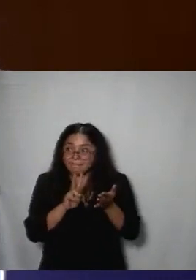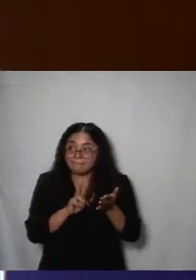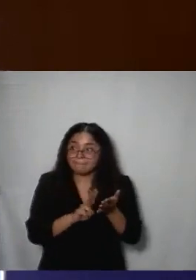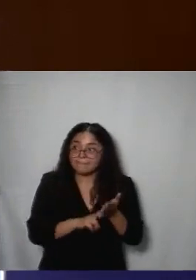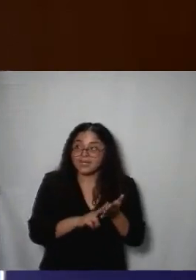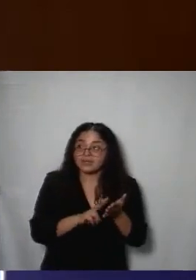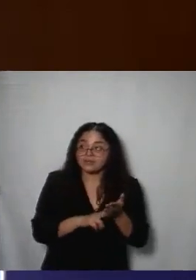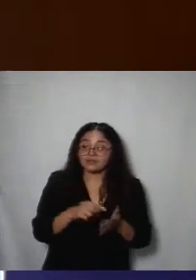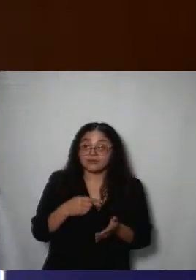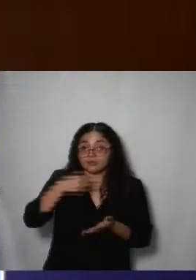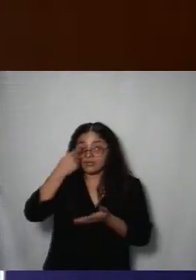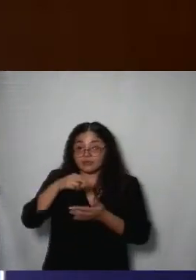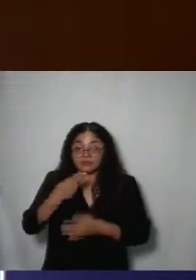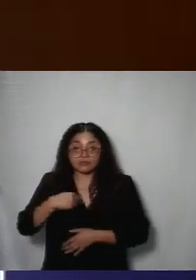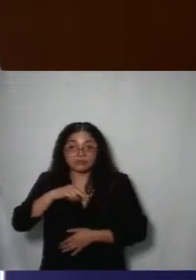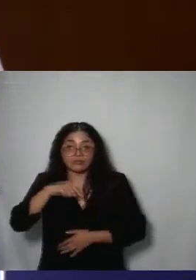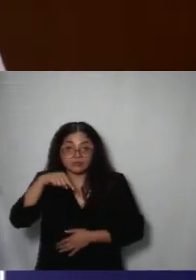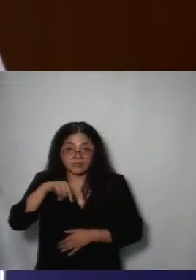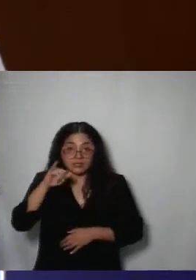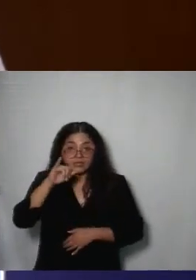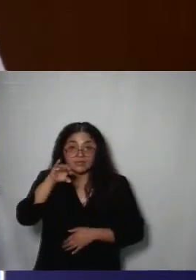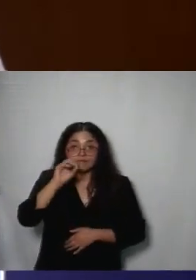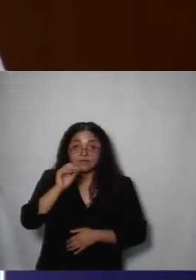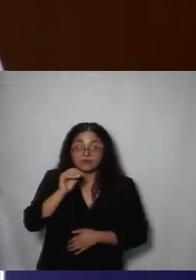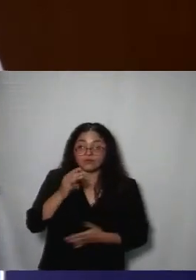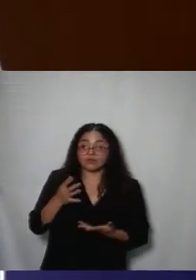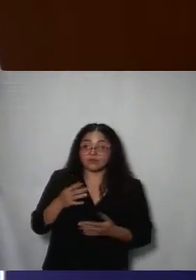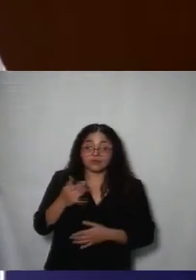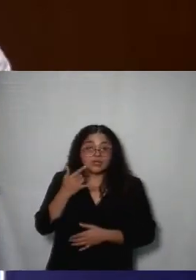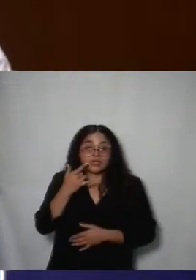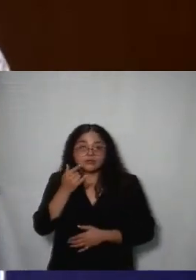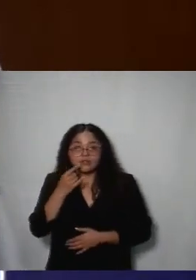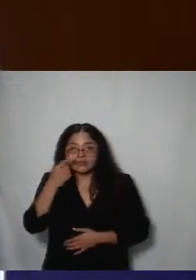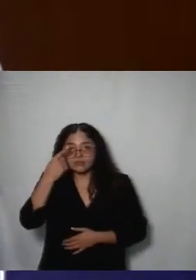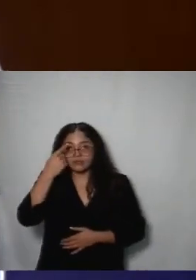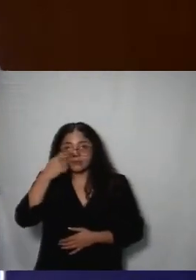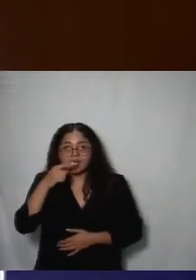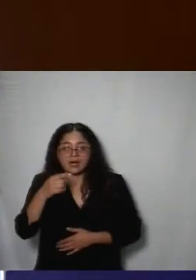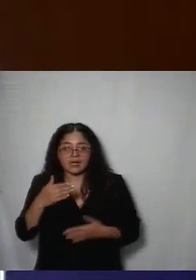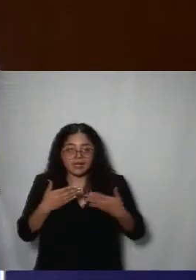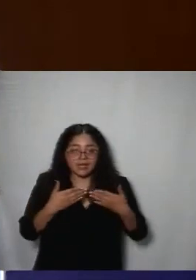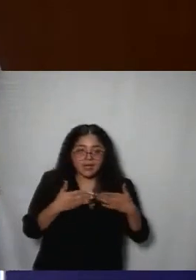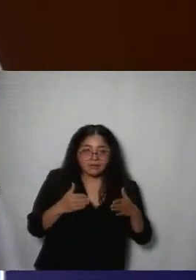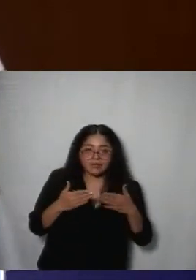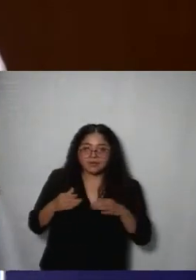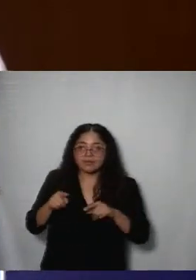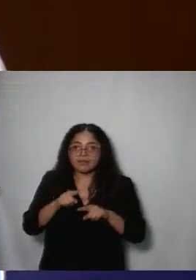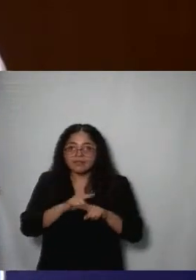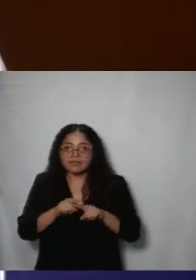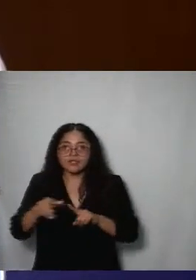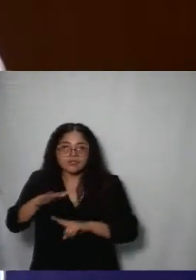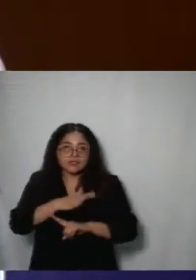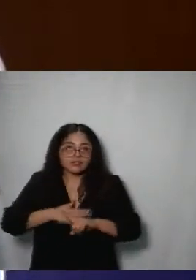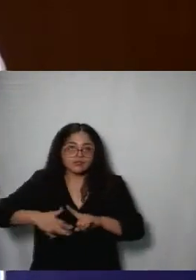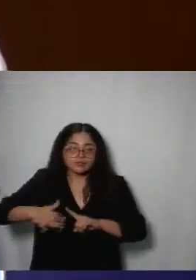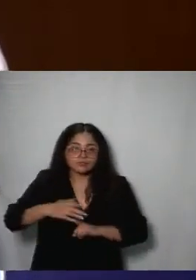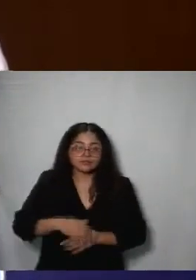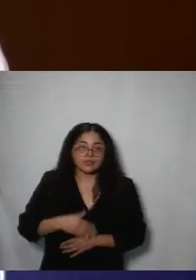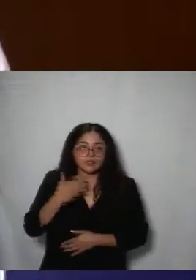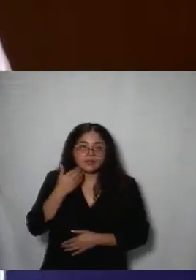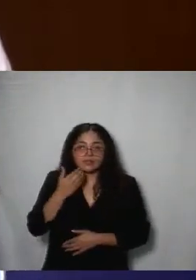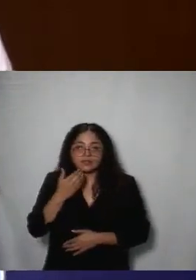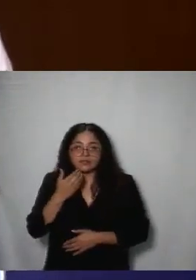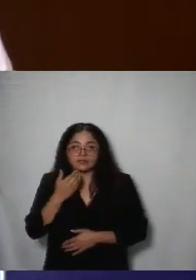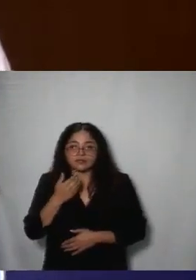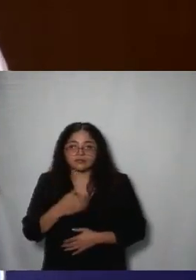nosotras como órgano autónomo y también con una autonomía desde la universidad y aprovechando que pues Manuel Gómez Morín